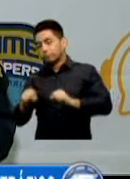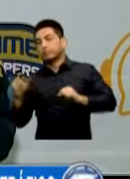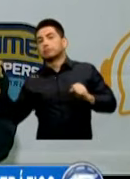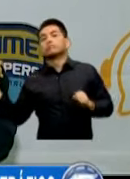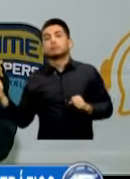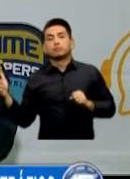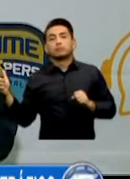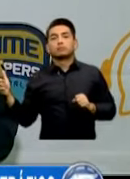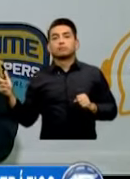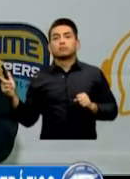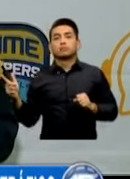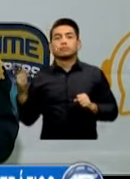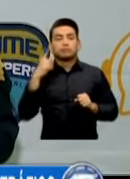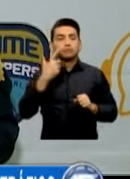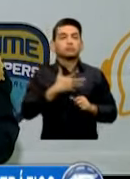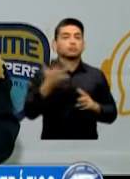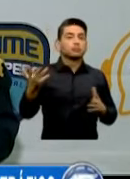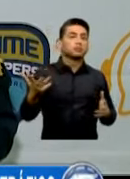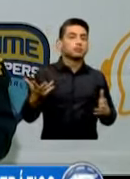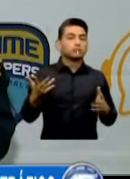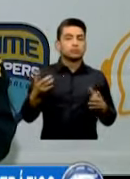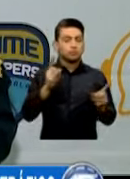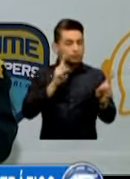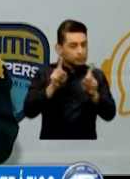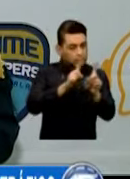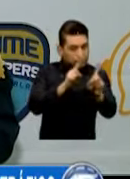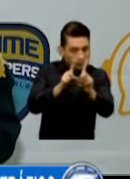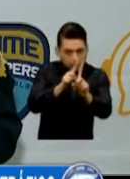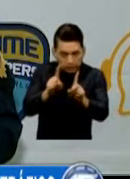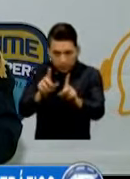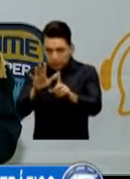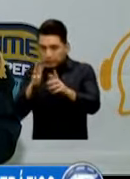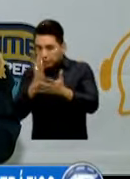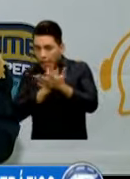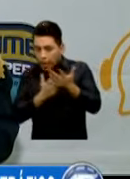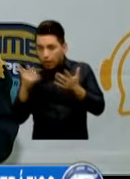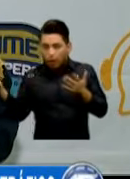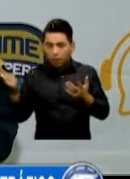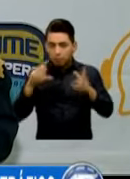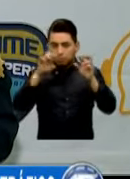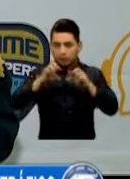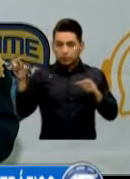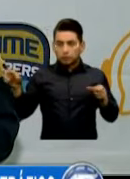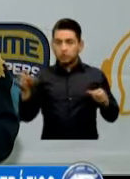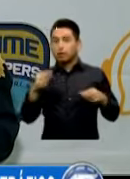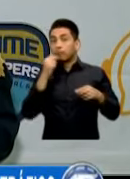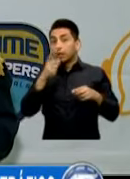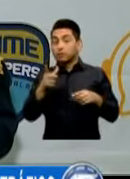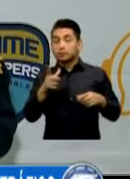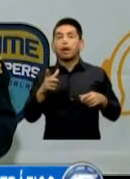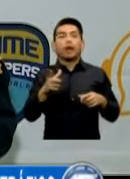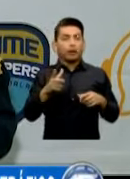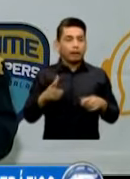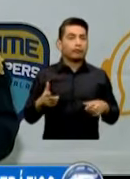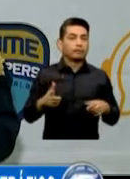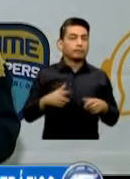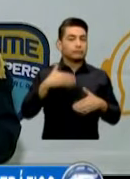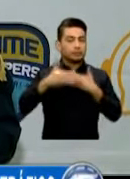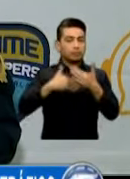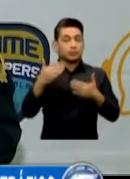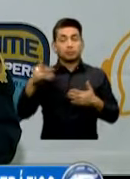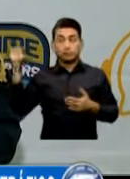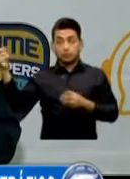pista Darle seguimiento A una huella En específico De alguna persona Que ha sido Denunciada Y pues A través De la denuncia